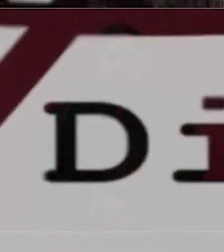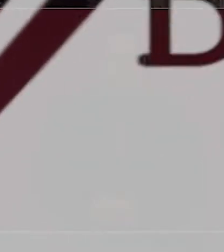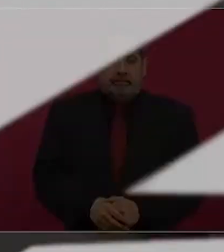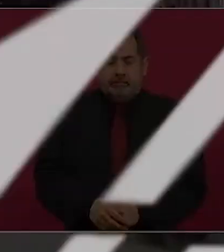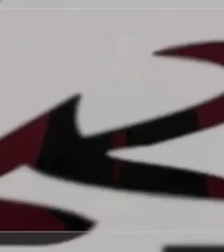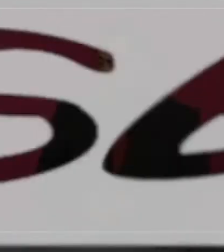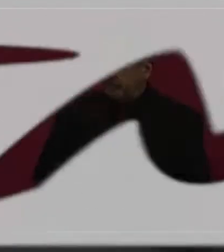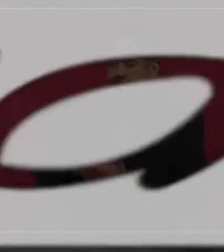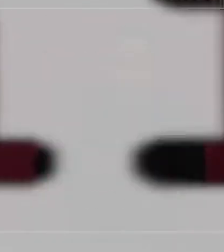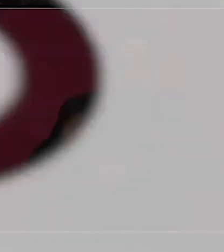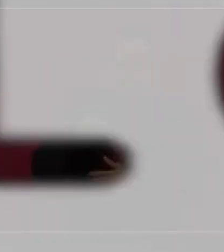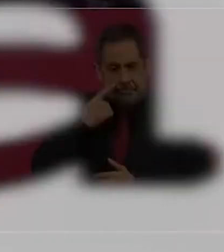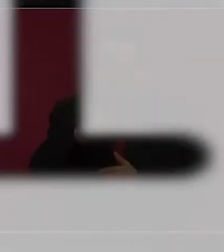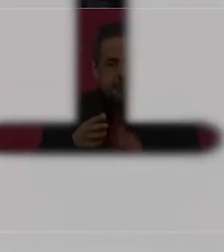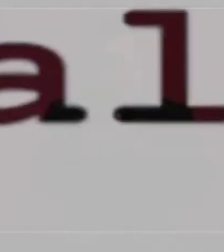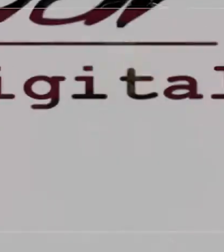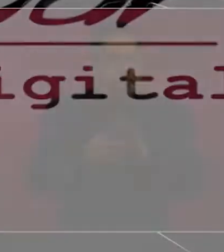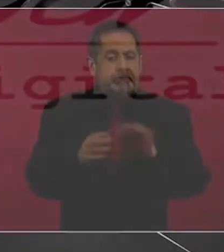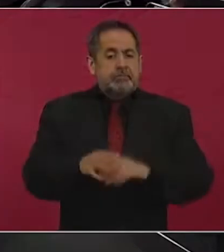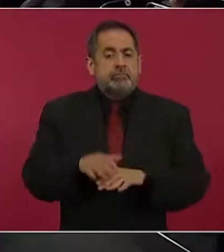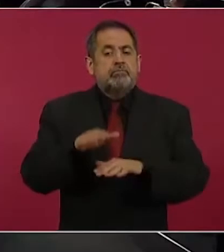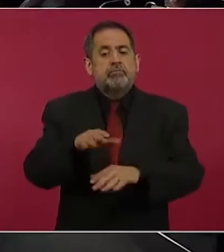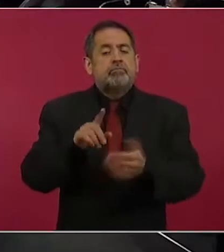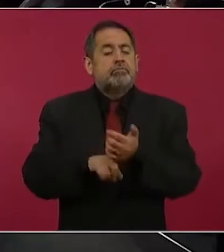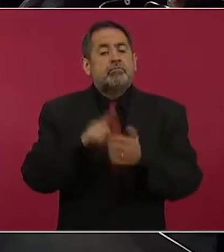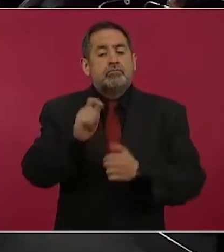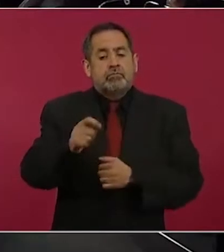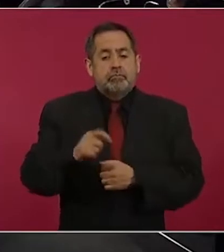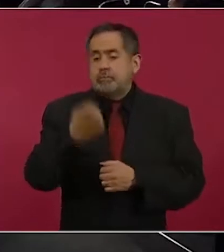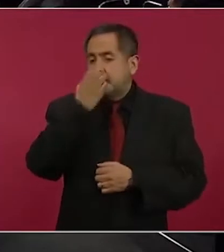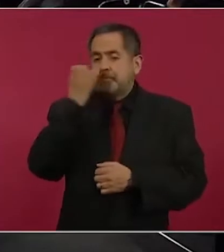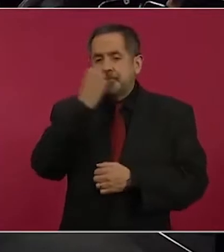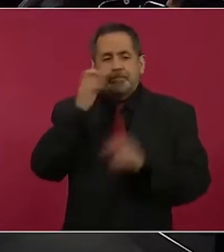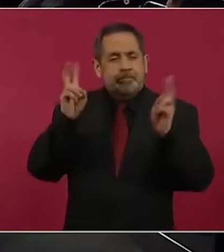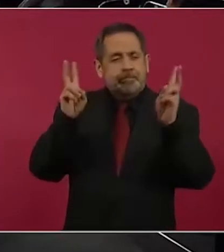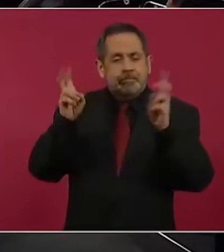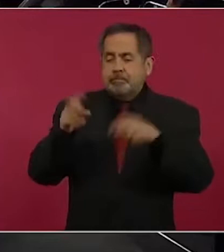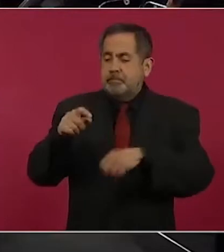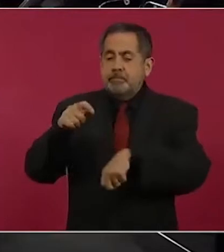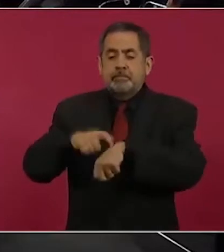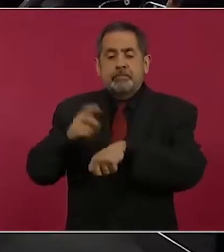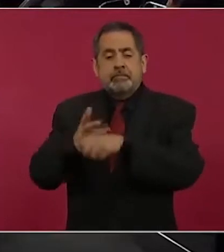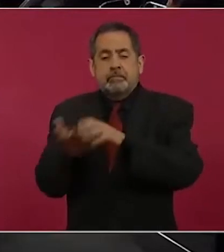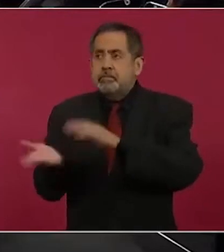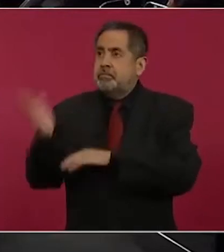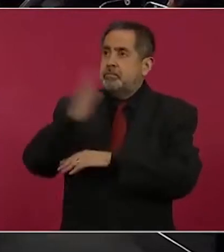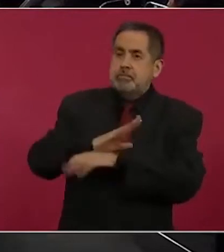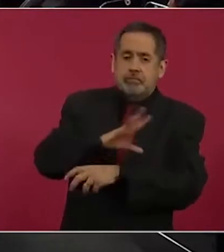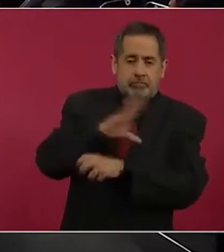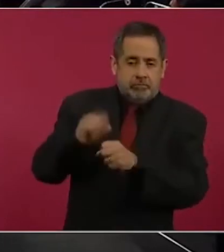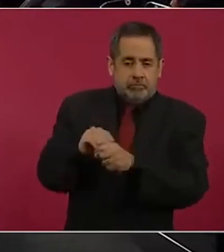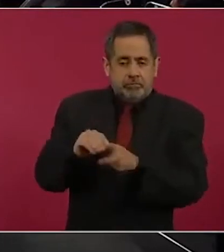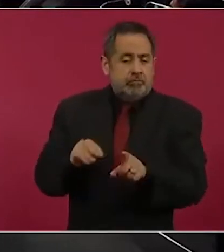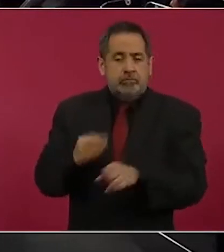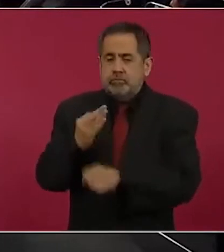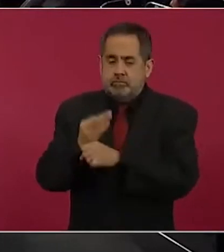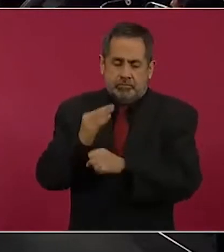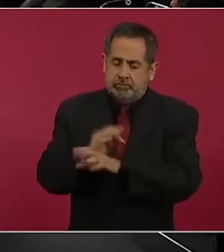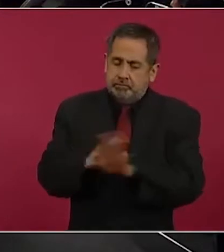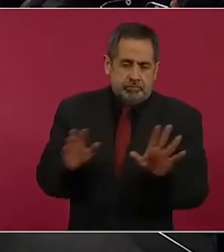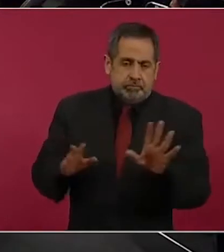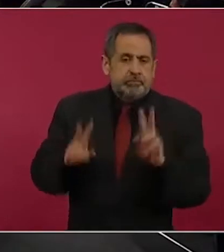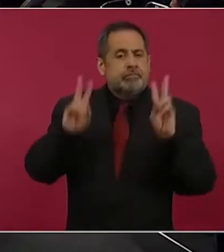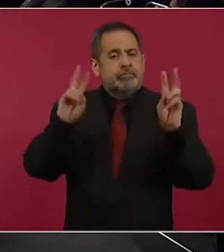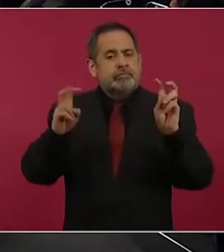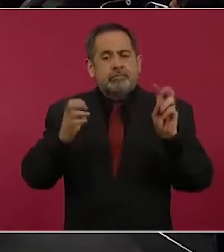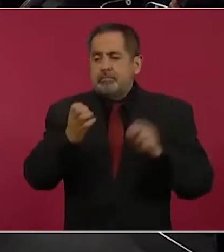Gracias. Miren, respecto a lo que es el tiempo completo, efectivamente ahorita ese programa estaba dentro de la Escuela